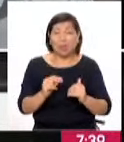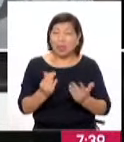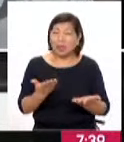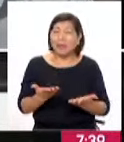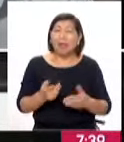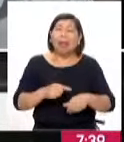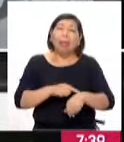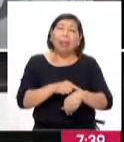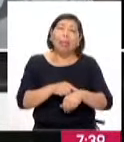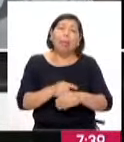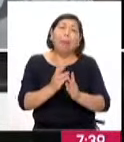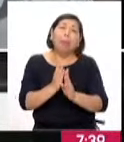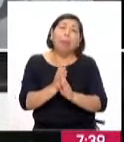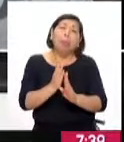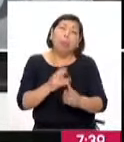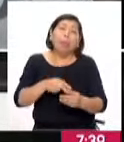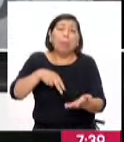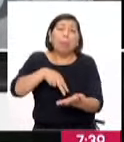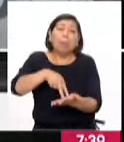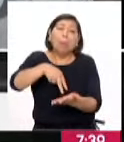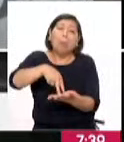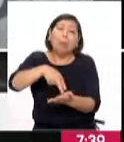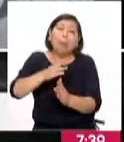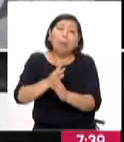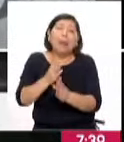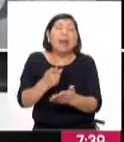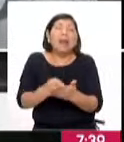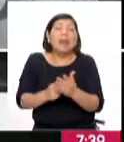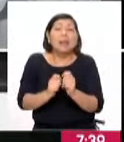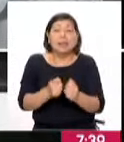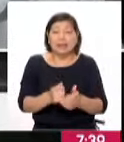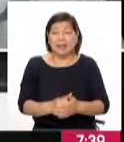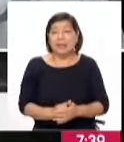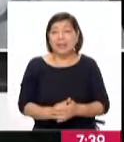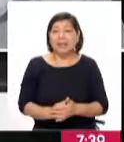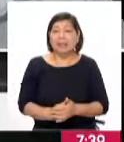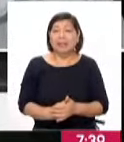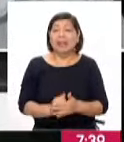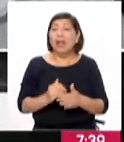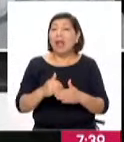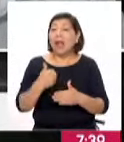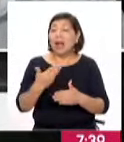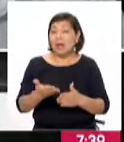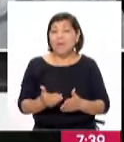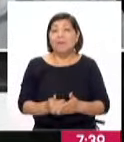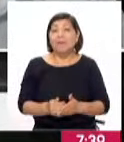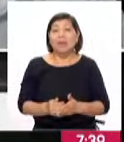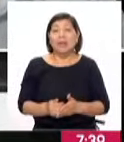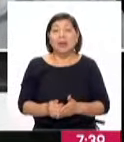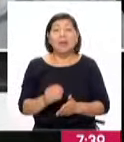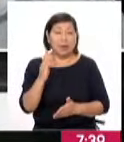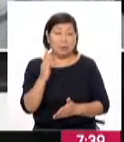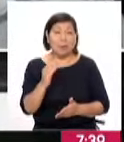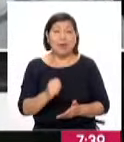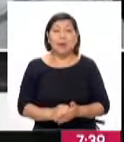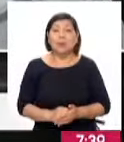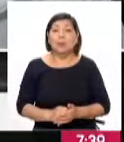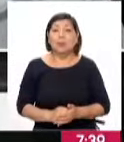tantas horas expuestos en esta cola? ¿Qué facilidades están dando en los exteriores de las agencias bancarias?